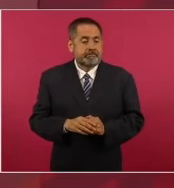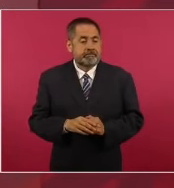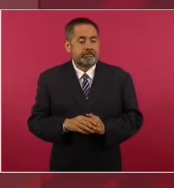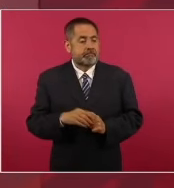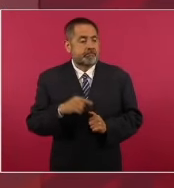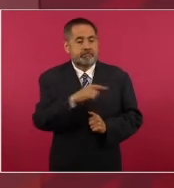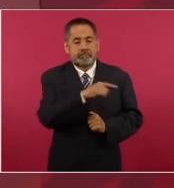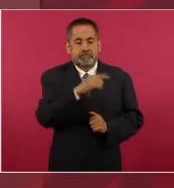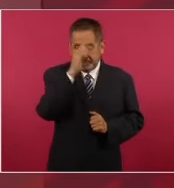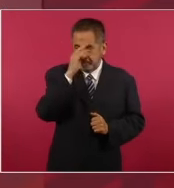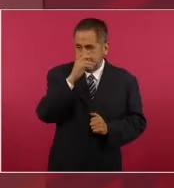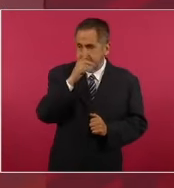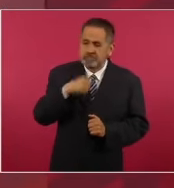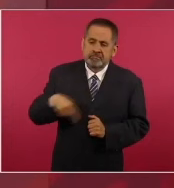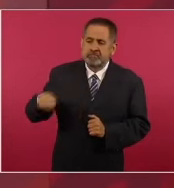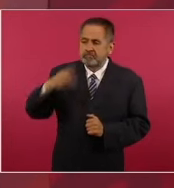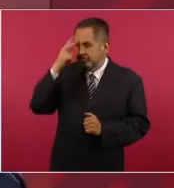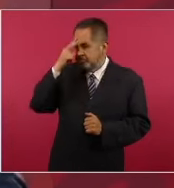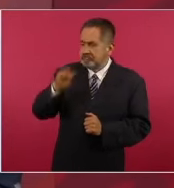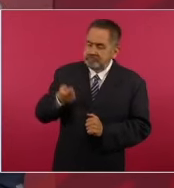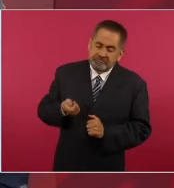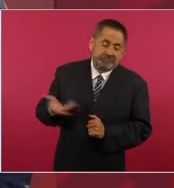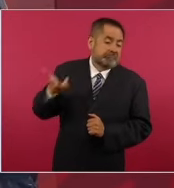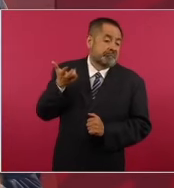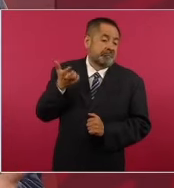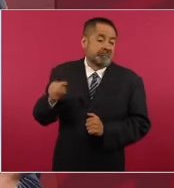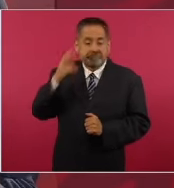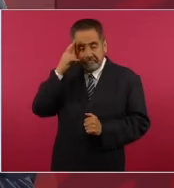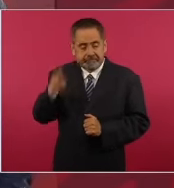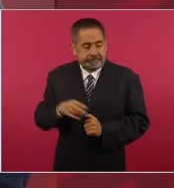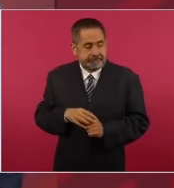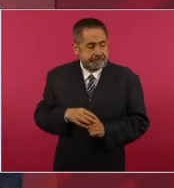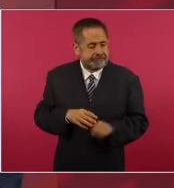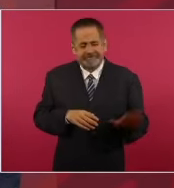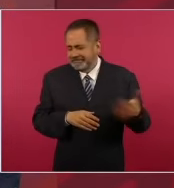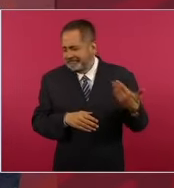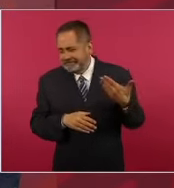los mexicanos, de lo que somos los mexicanos, qué bueno, no,